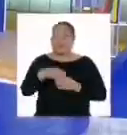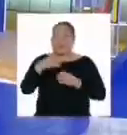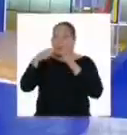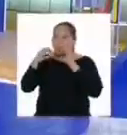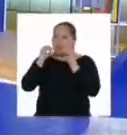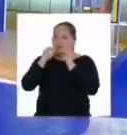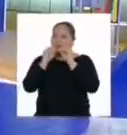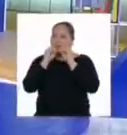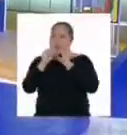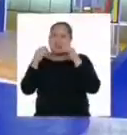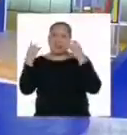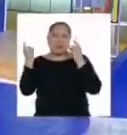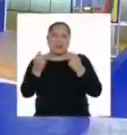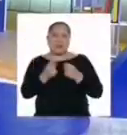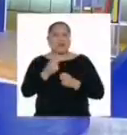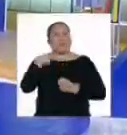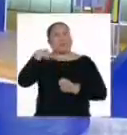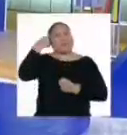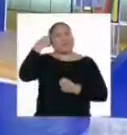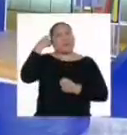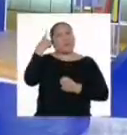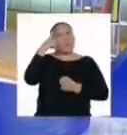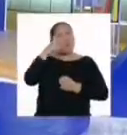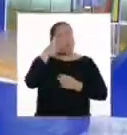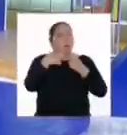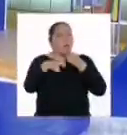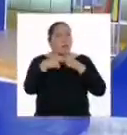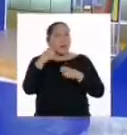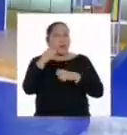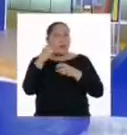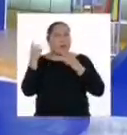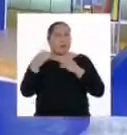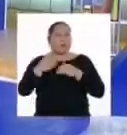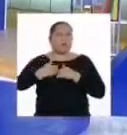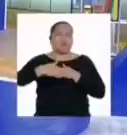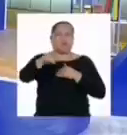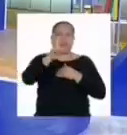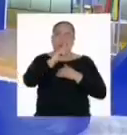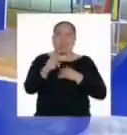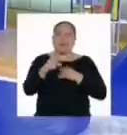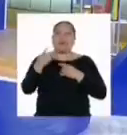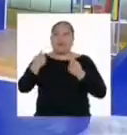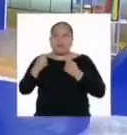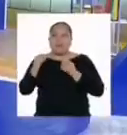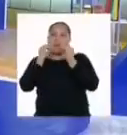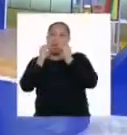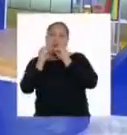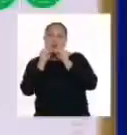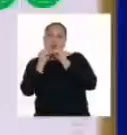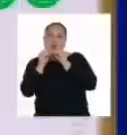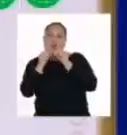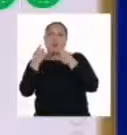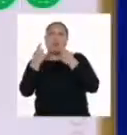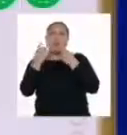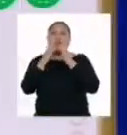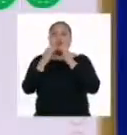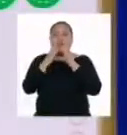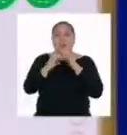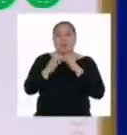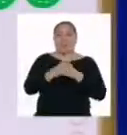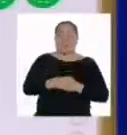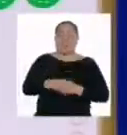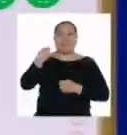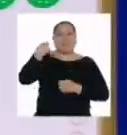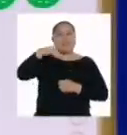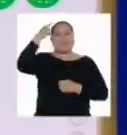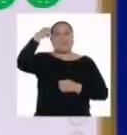pensar que una pelea no debe durar mucho. Tenemos que conversar y tratar de solucionarla. Siempre